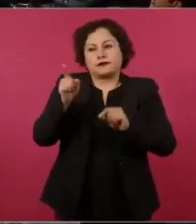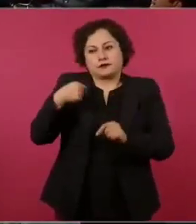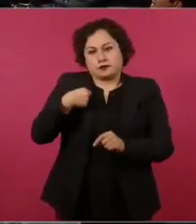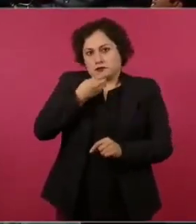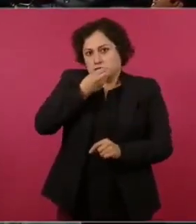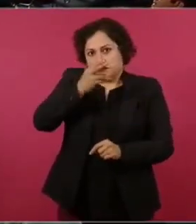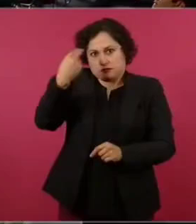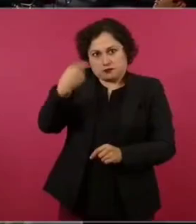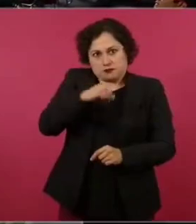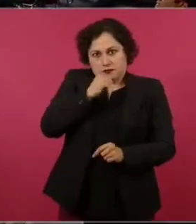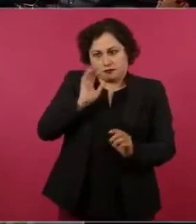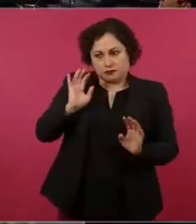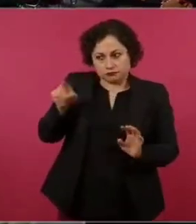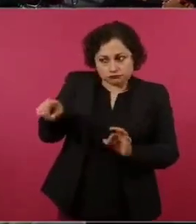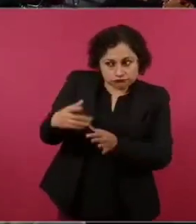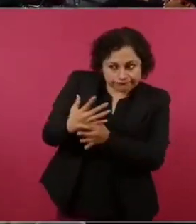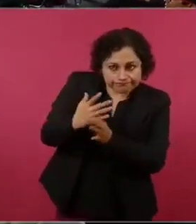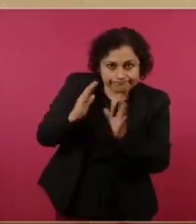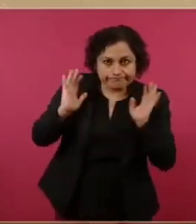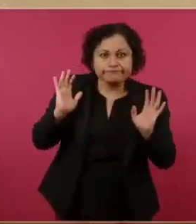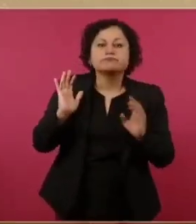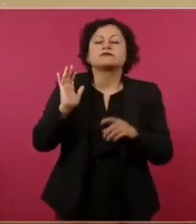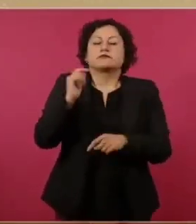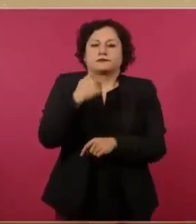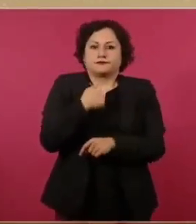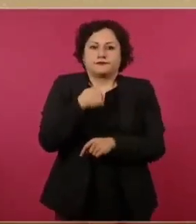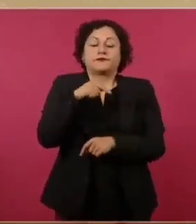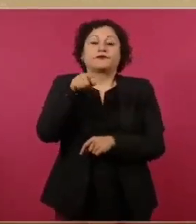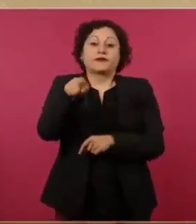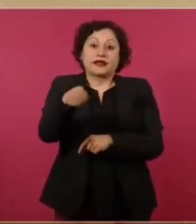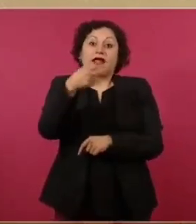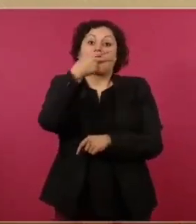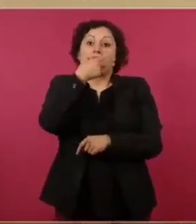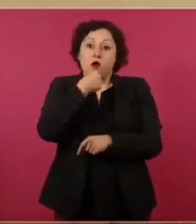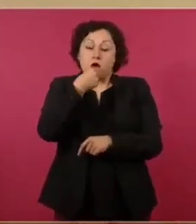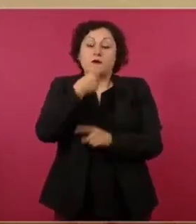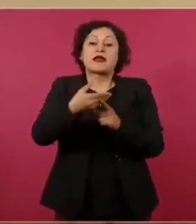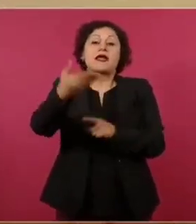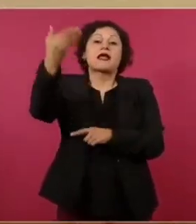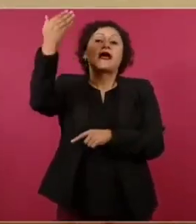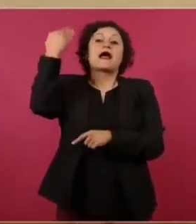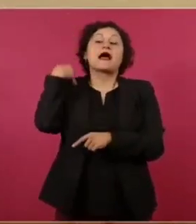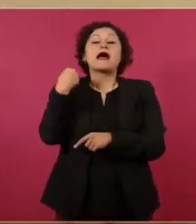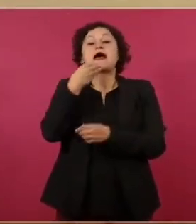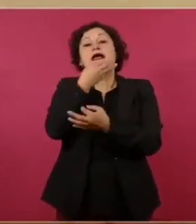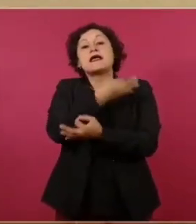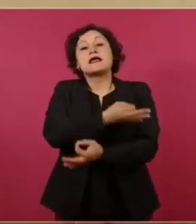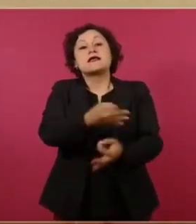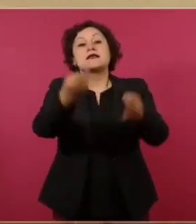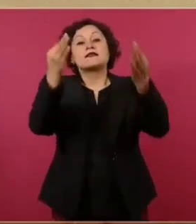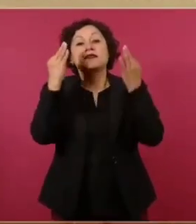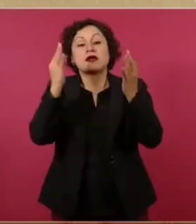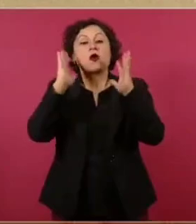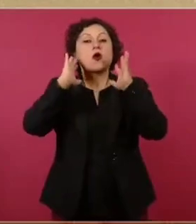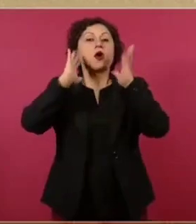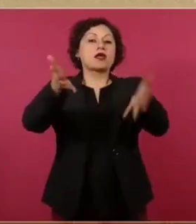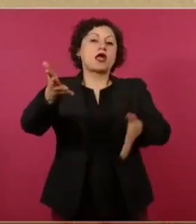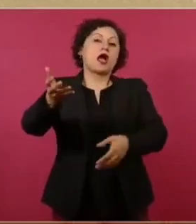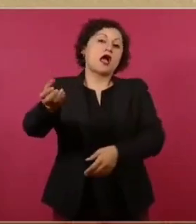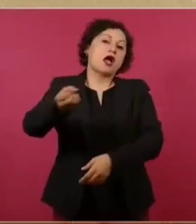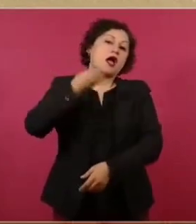que ya se van a terminar las mañaneras y que entonces